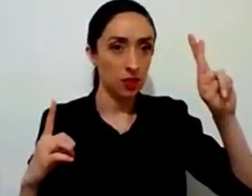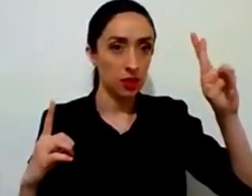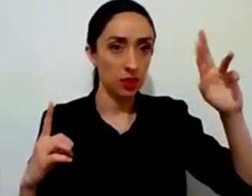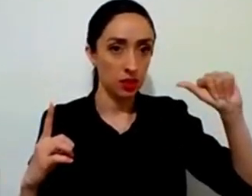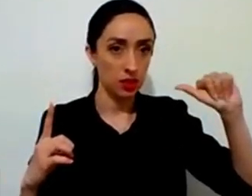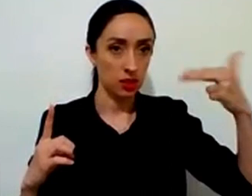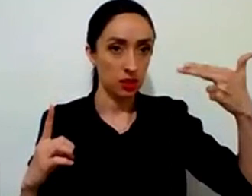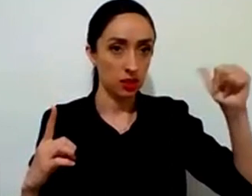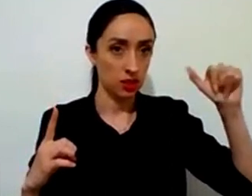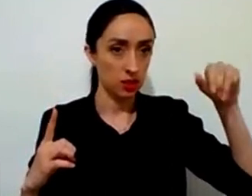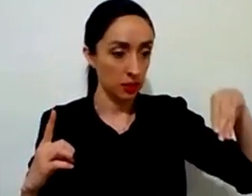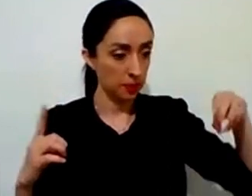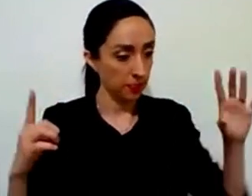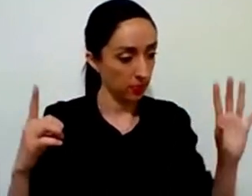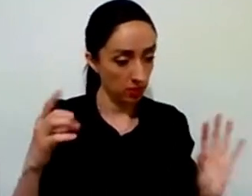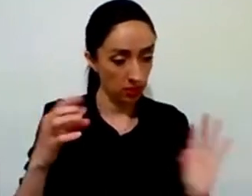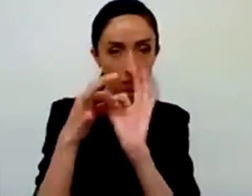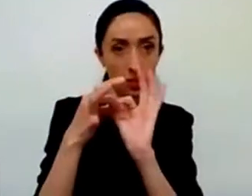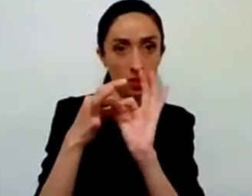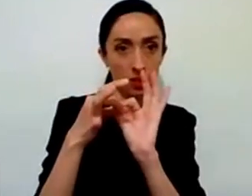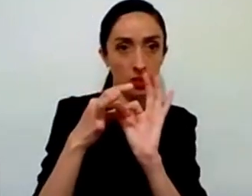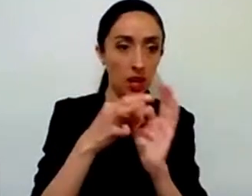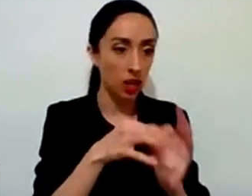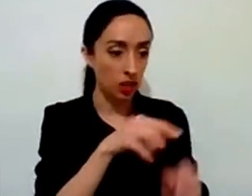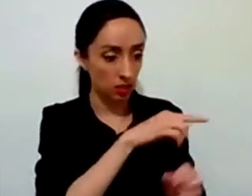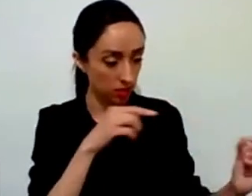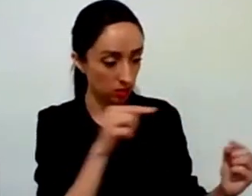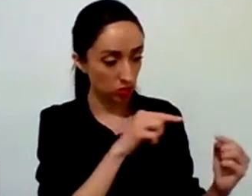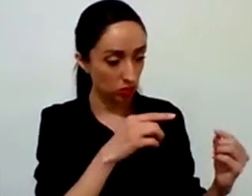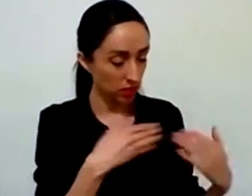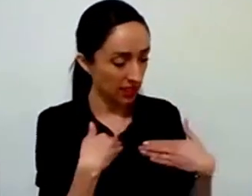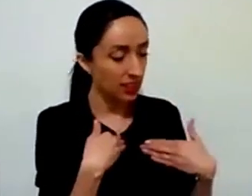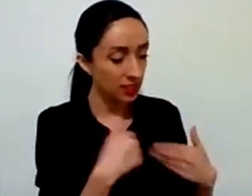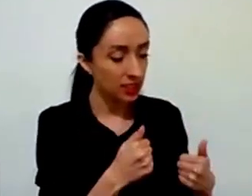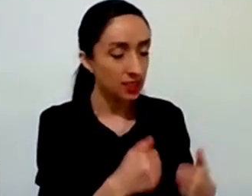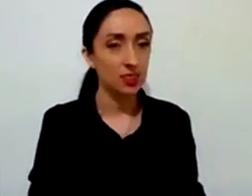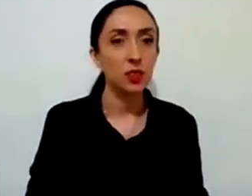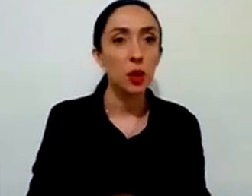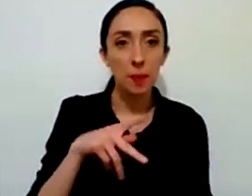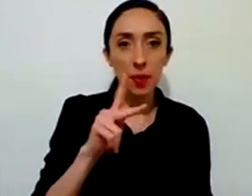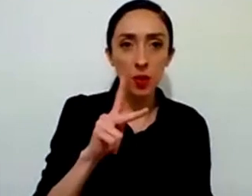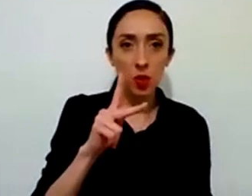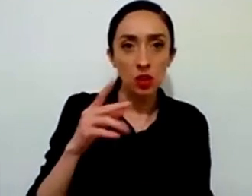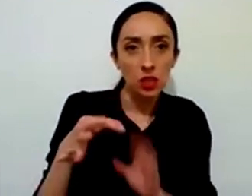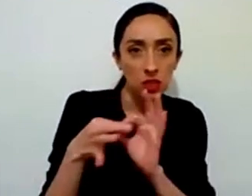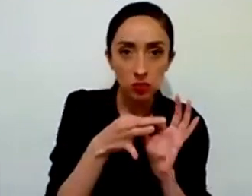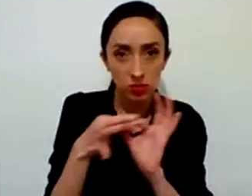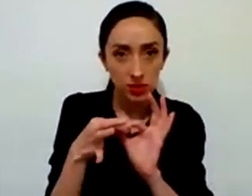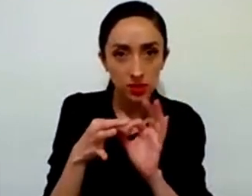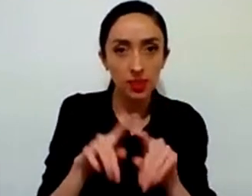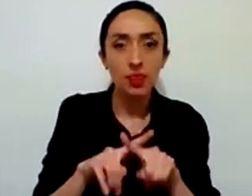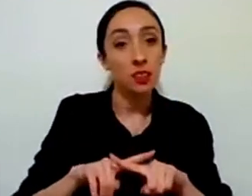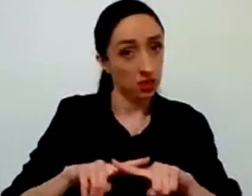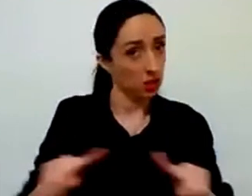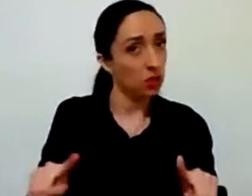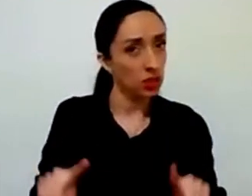animales y la sangre y todo eso pero es un pacto distinto porque ya Dios